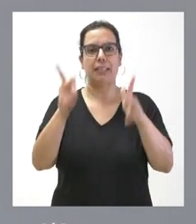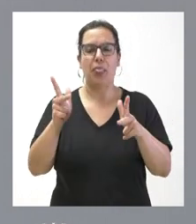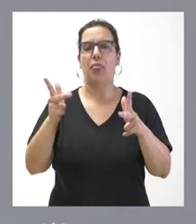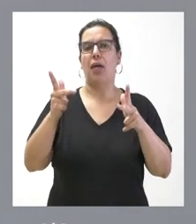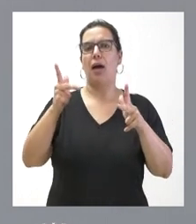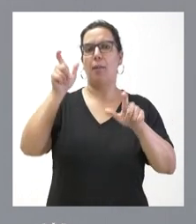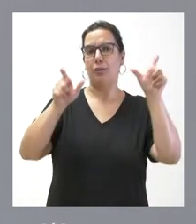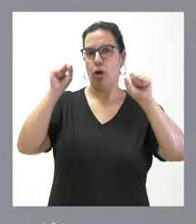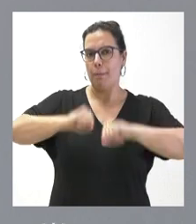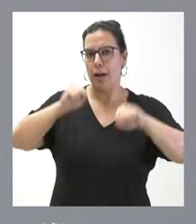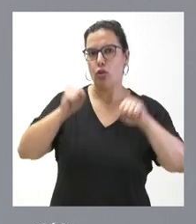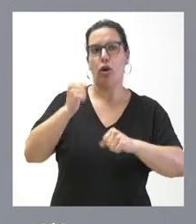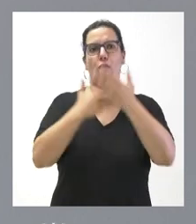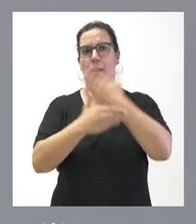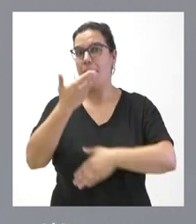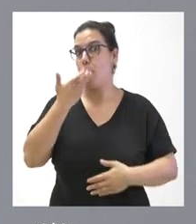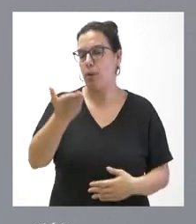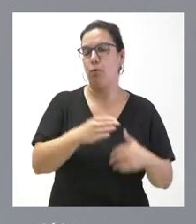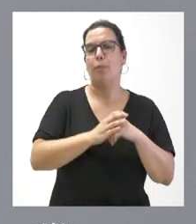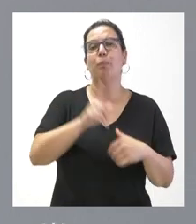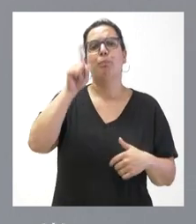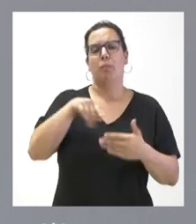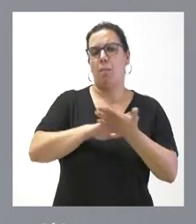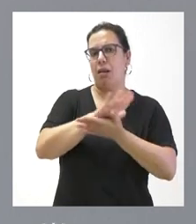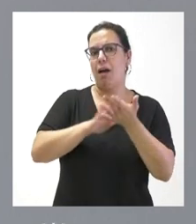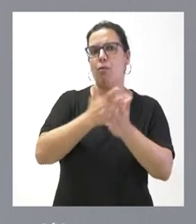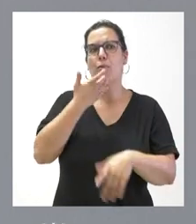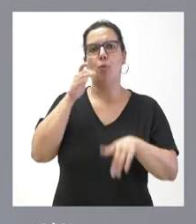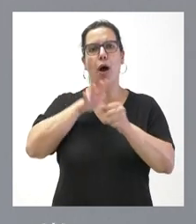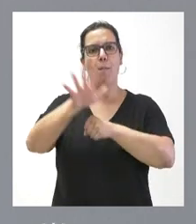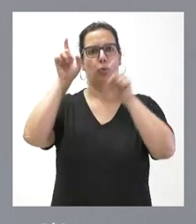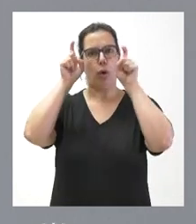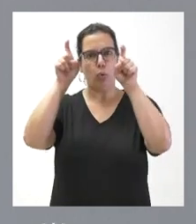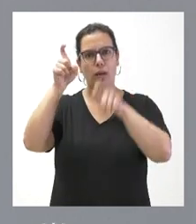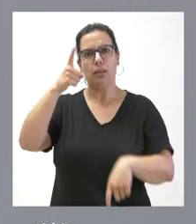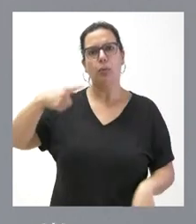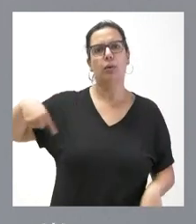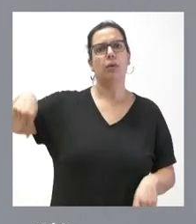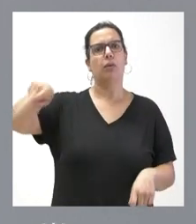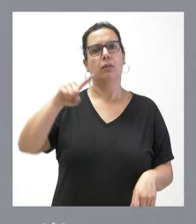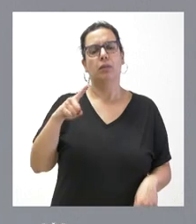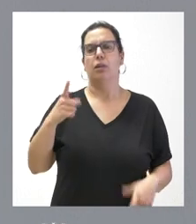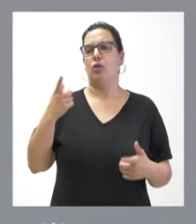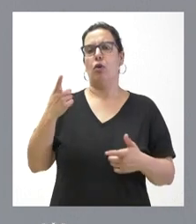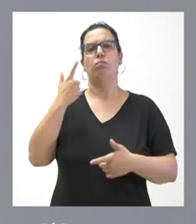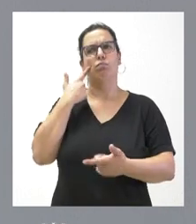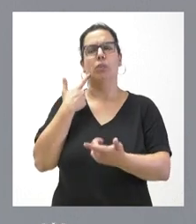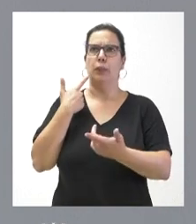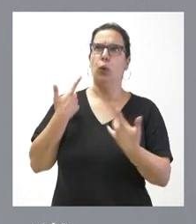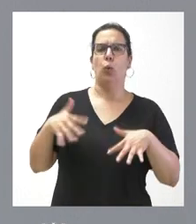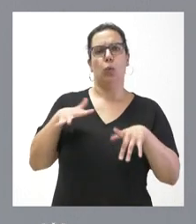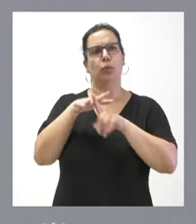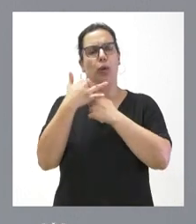de personas mayores y de personas con discapacidad. Estoy hablando del mundo educativo, donde también la prueba de estrés fue muy relevante durante